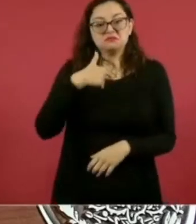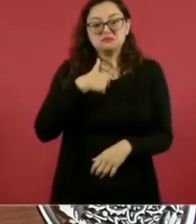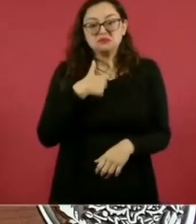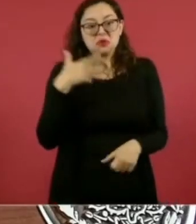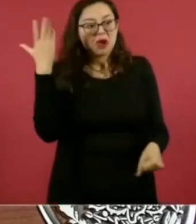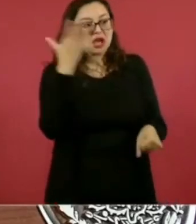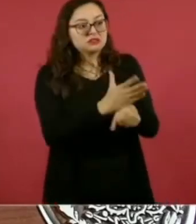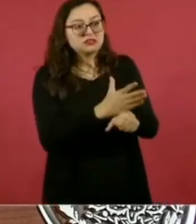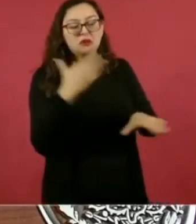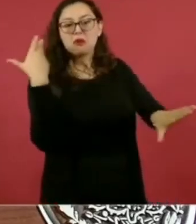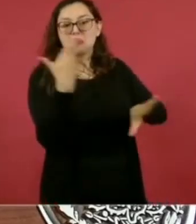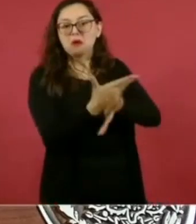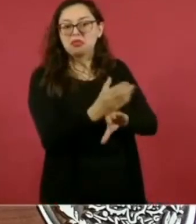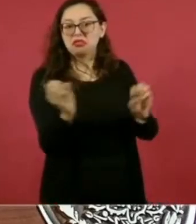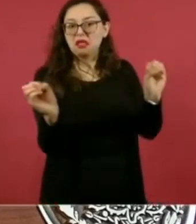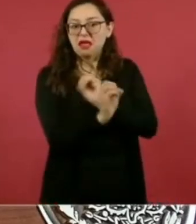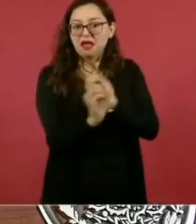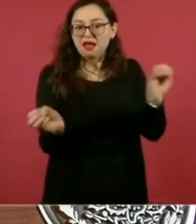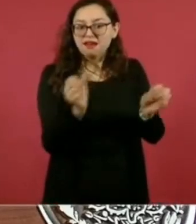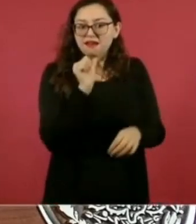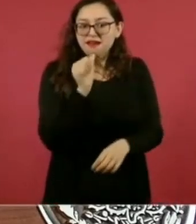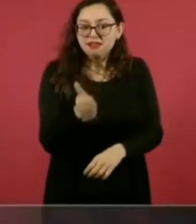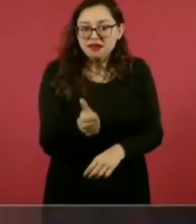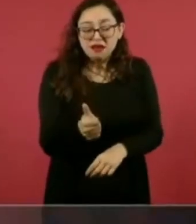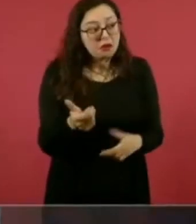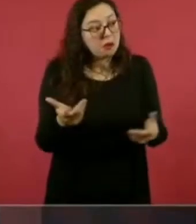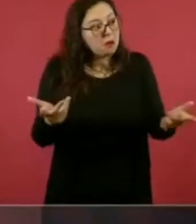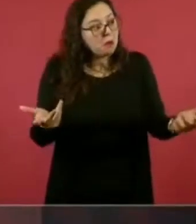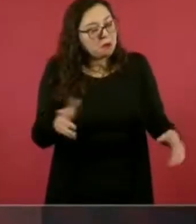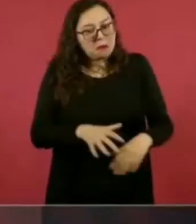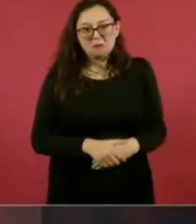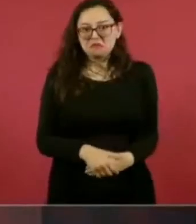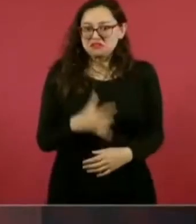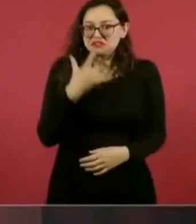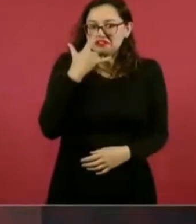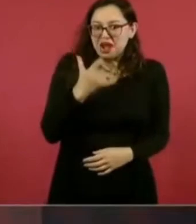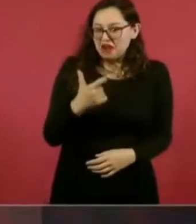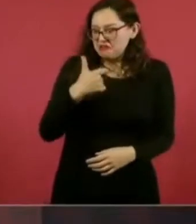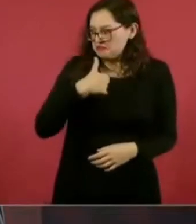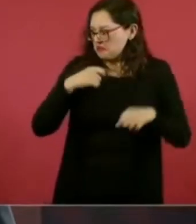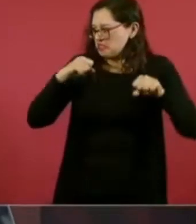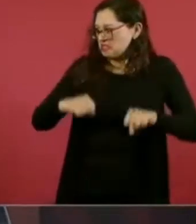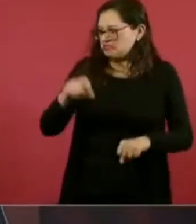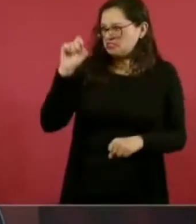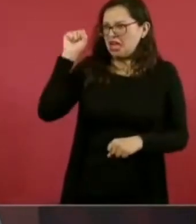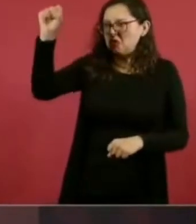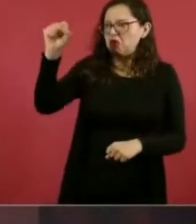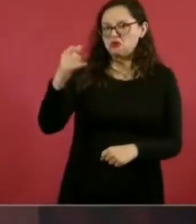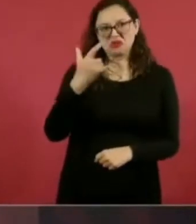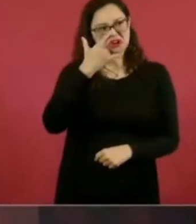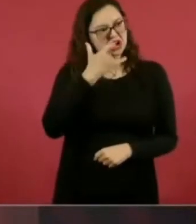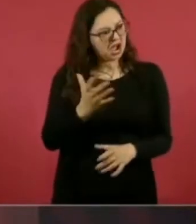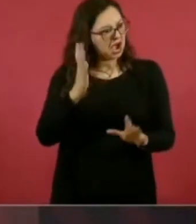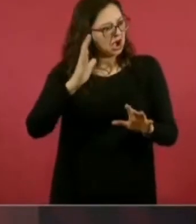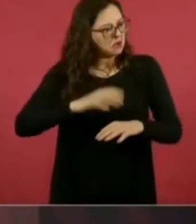que me llena de orgullo es que no se reprimió,